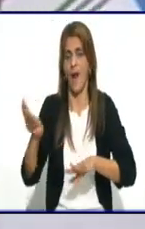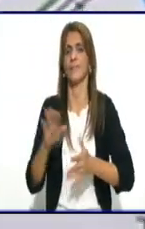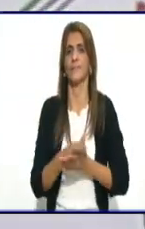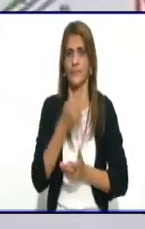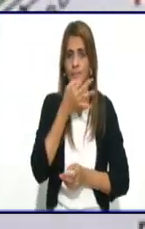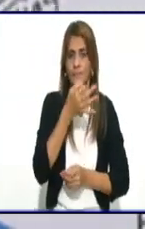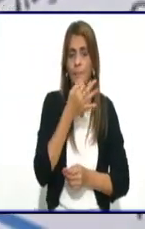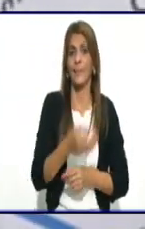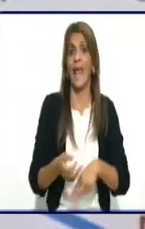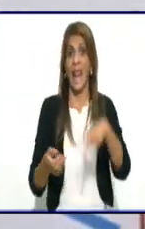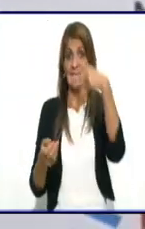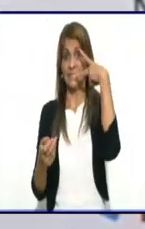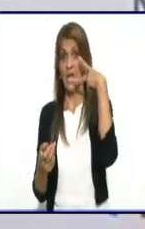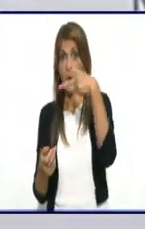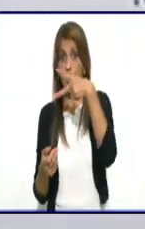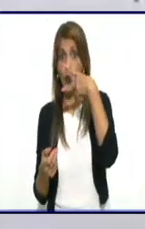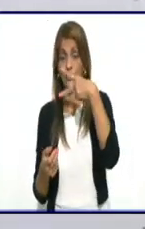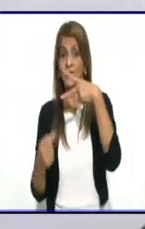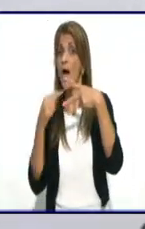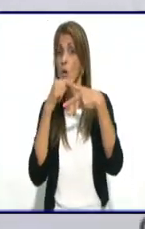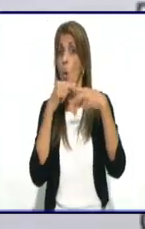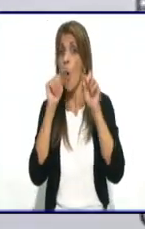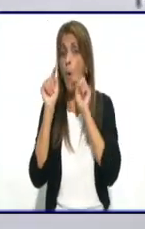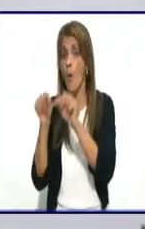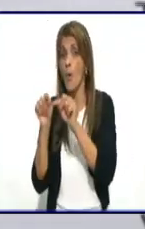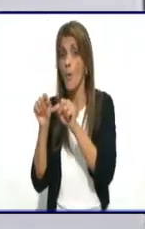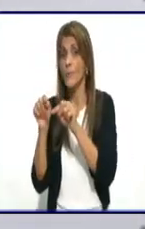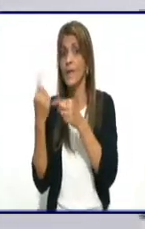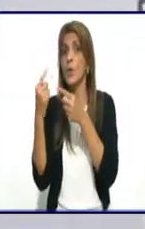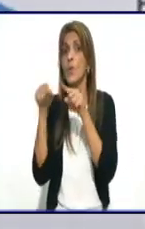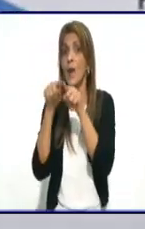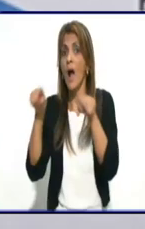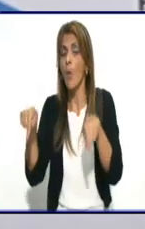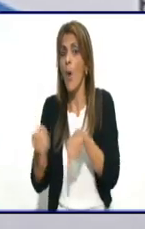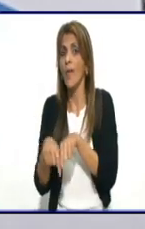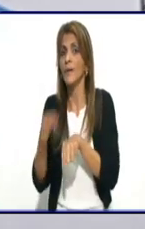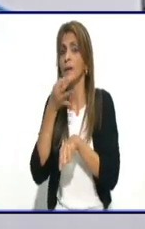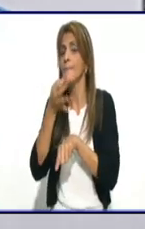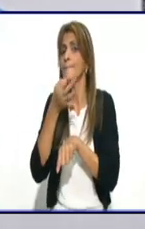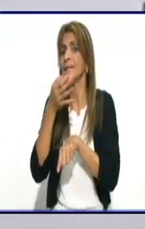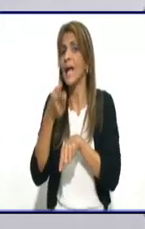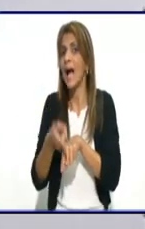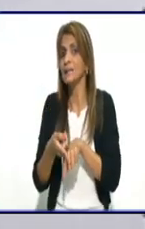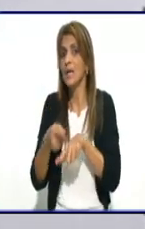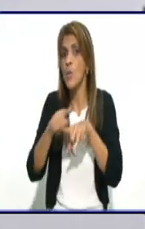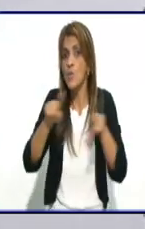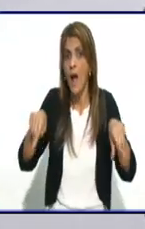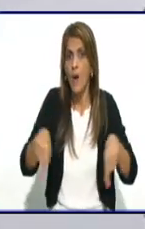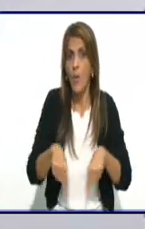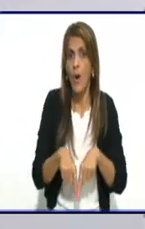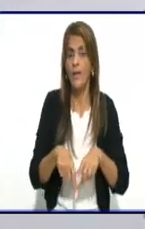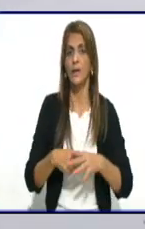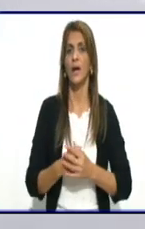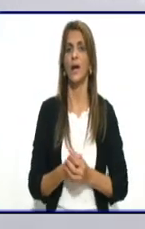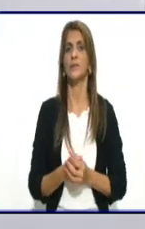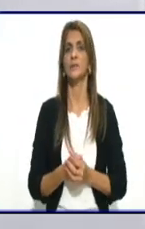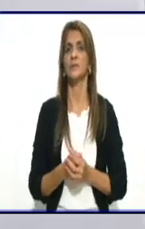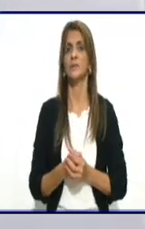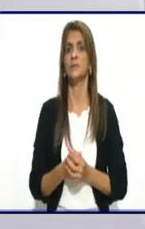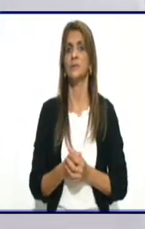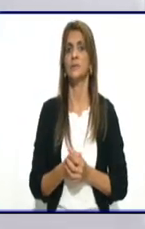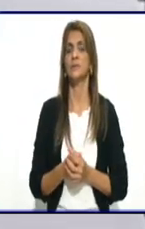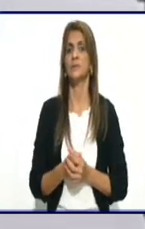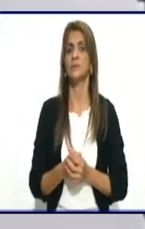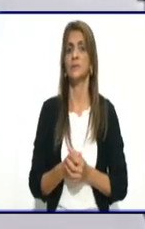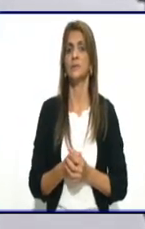La segunda zona que está acá en rojo es una cuadra que explicaste que está entre Manuel del Socorro, calle Línea